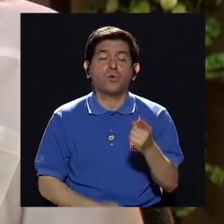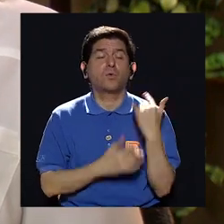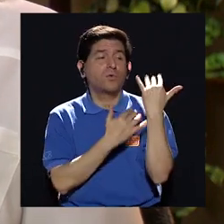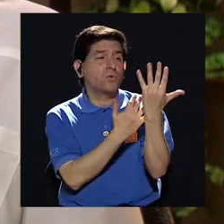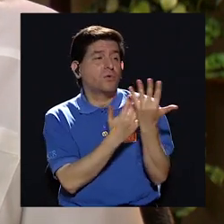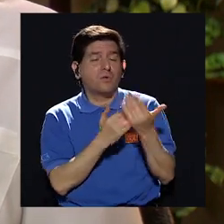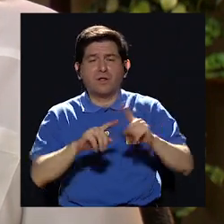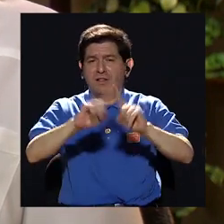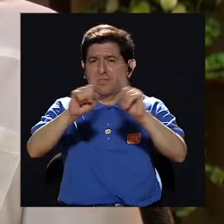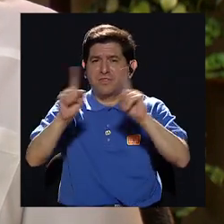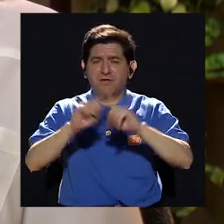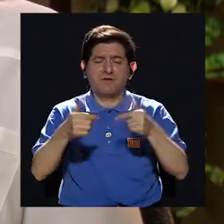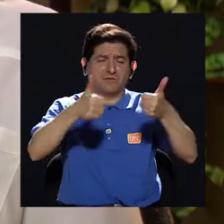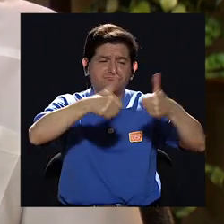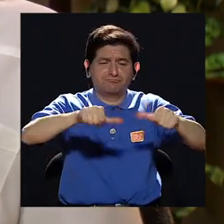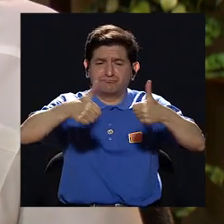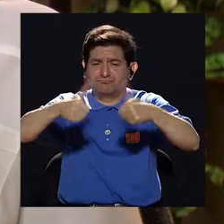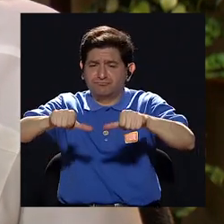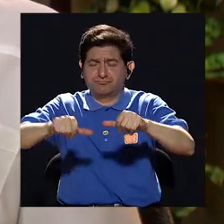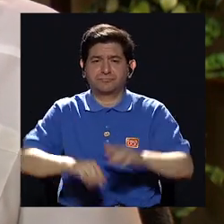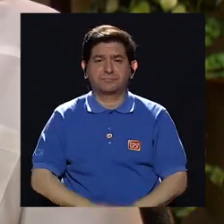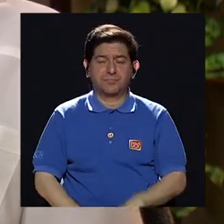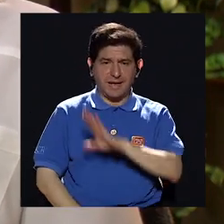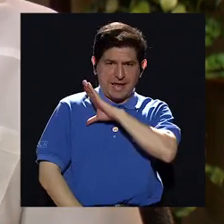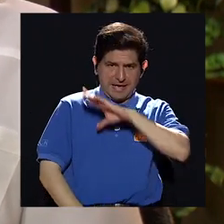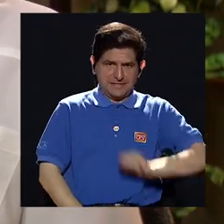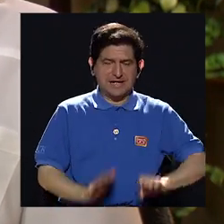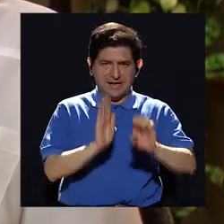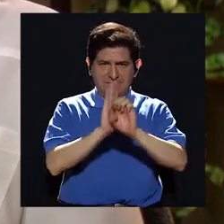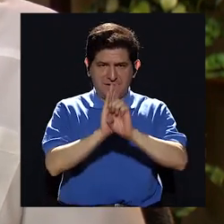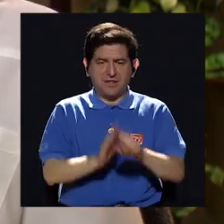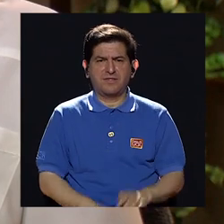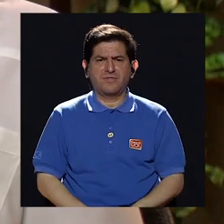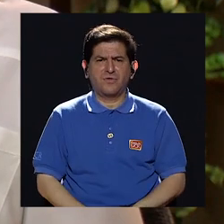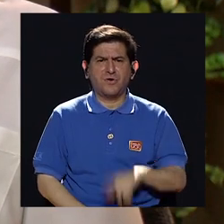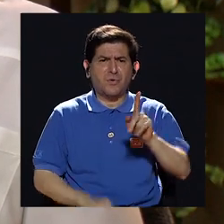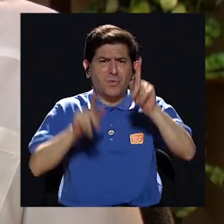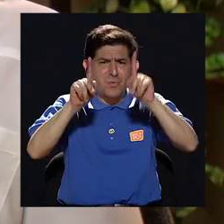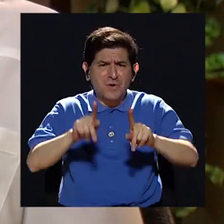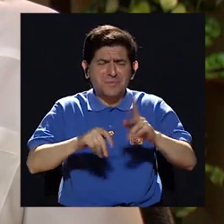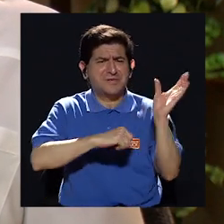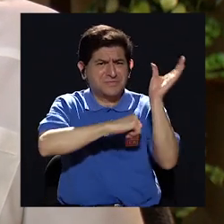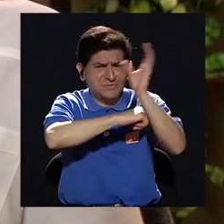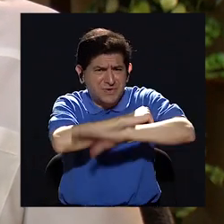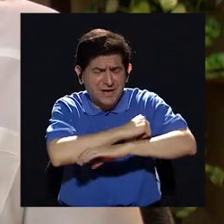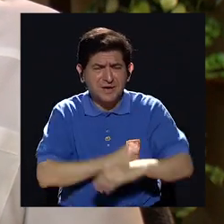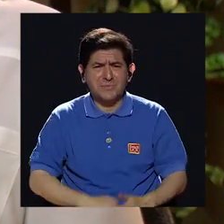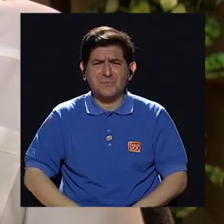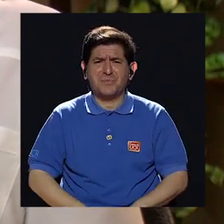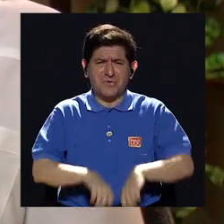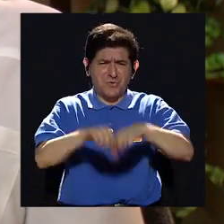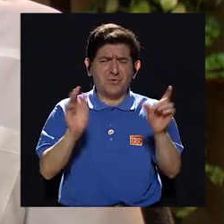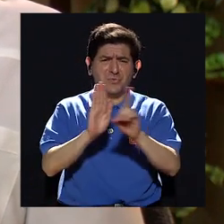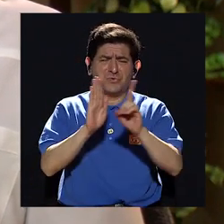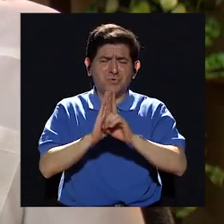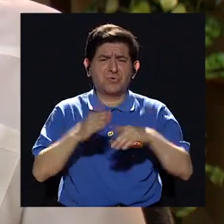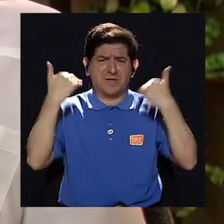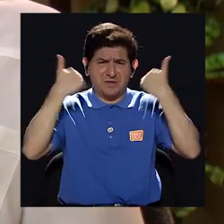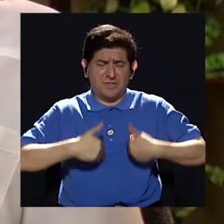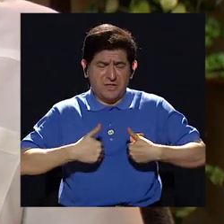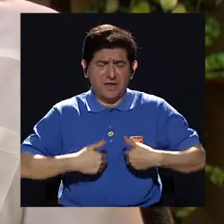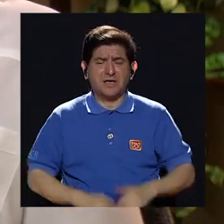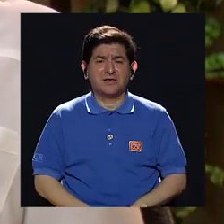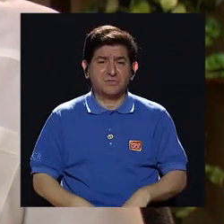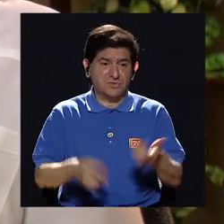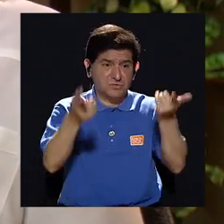de las aspiraciones de los diferentes acuerdos. En El Salvador, por ejemplo, no hay una sola persona sancionada por las graves violaciones de derechos humanos